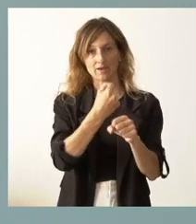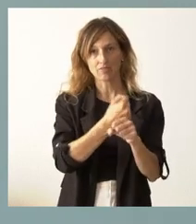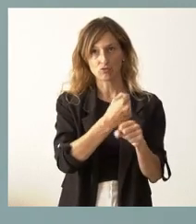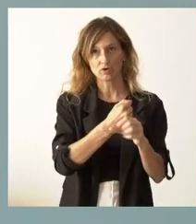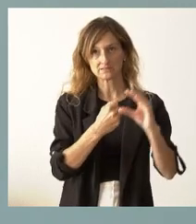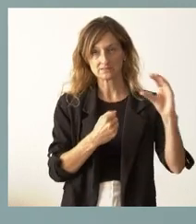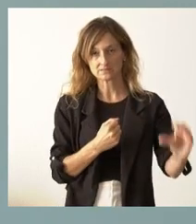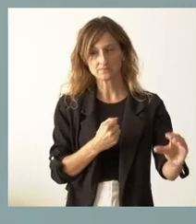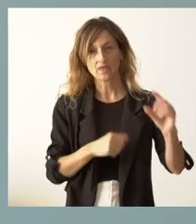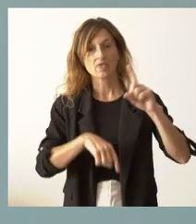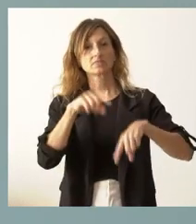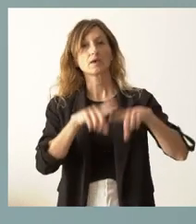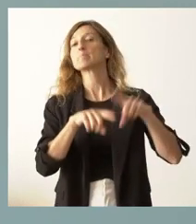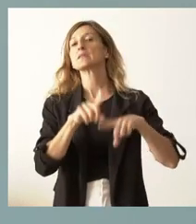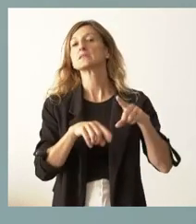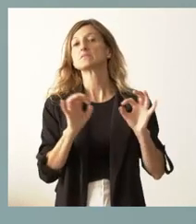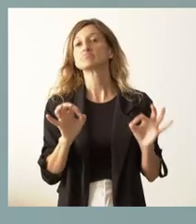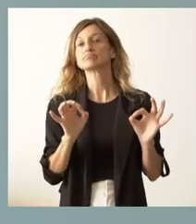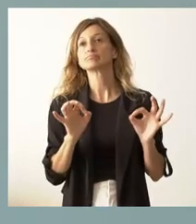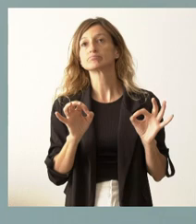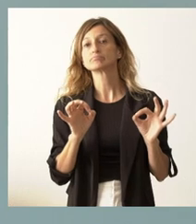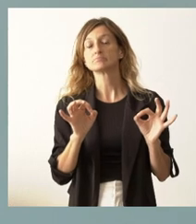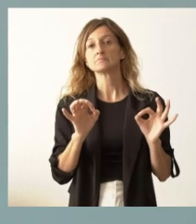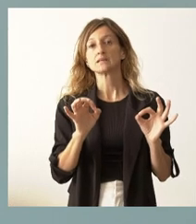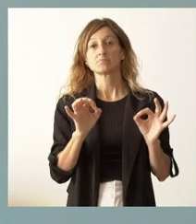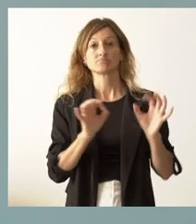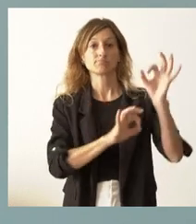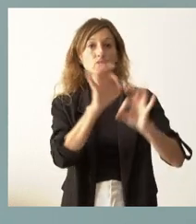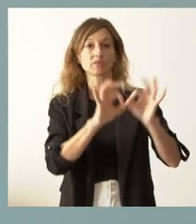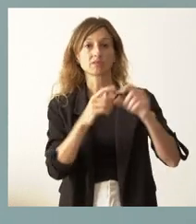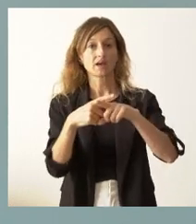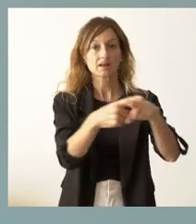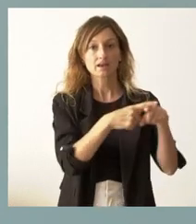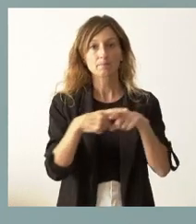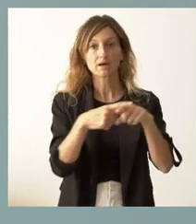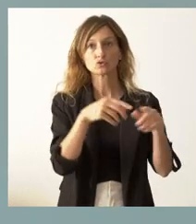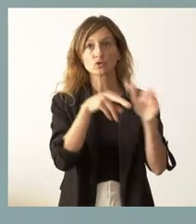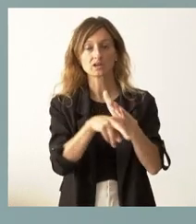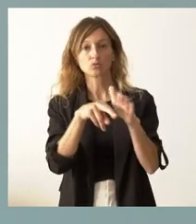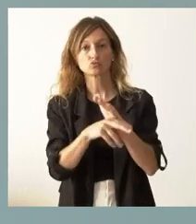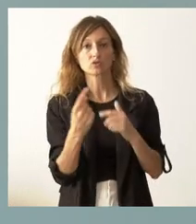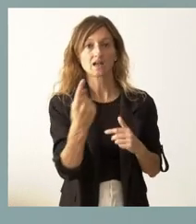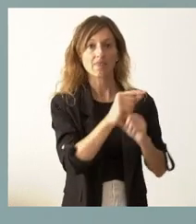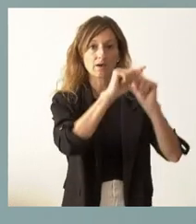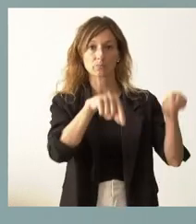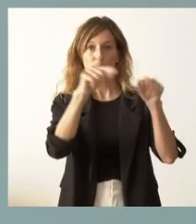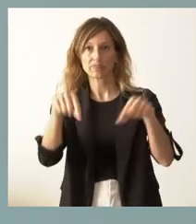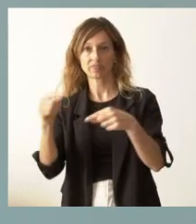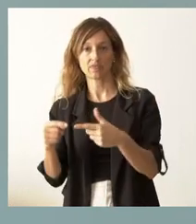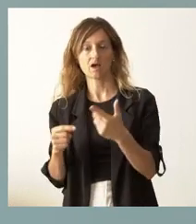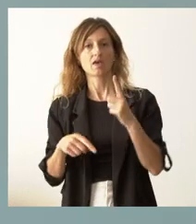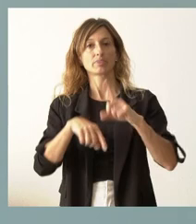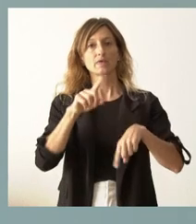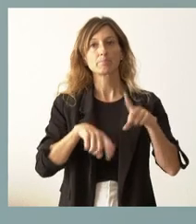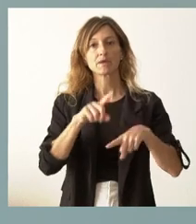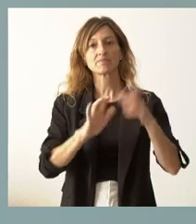hicieron en función de una serie de ratios, el reparto de los recursos entre cada una de las provincias, en función del